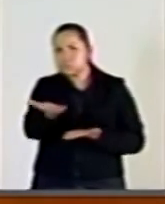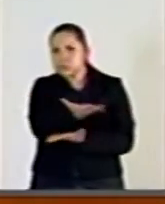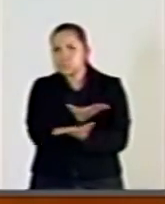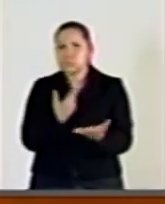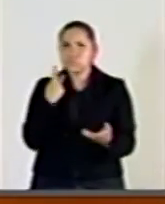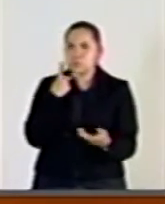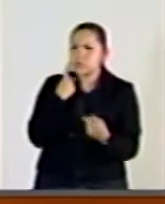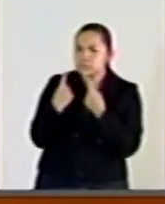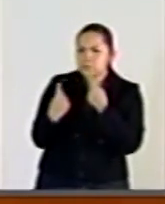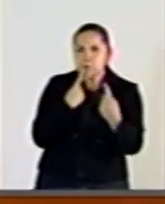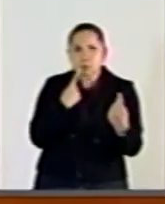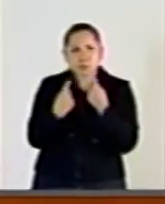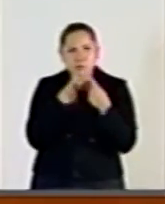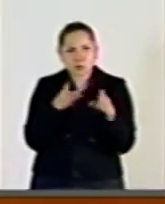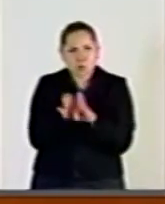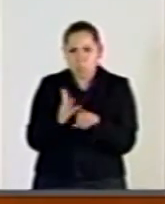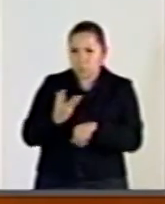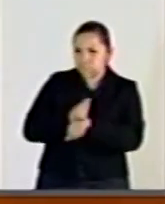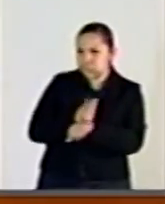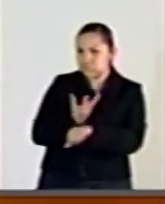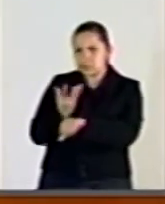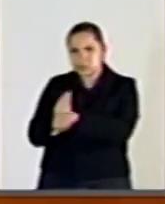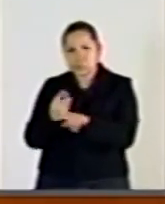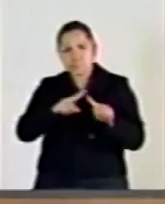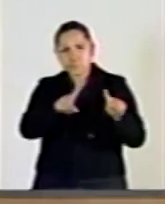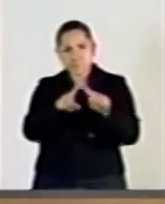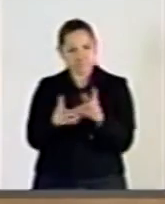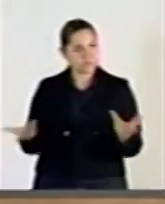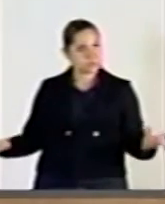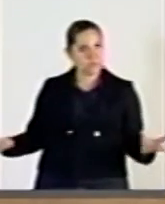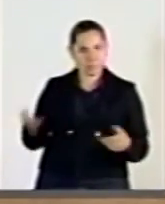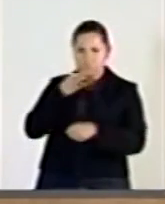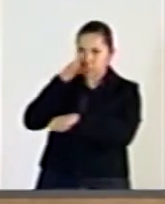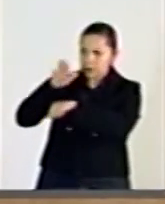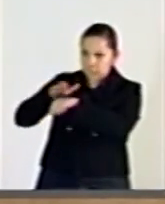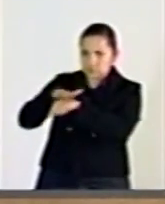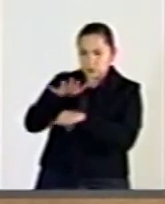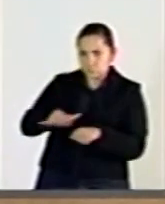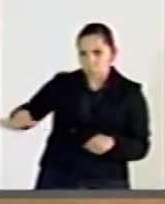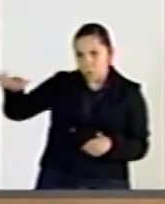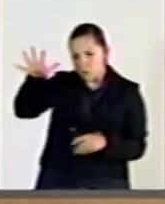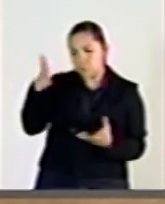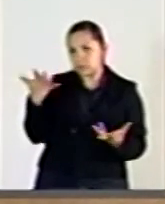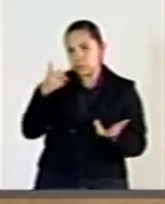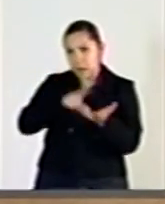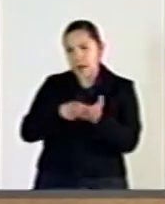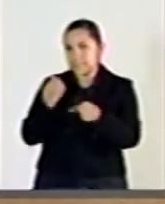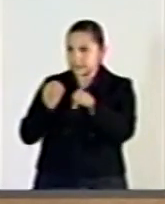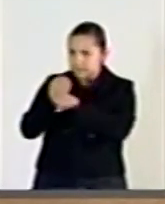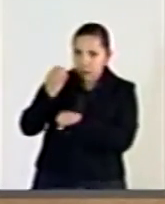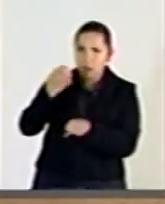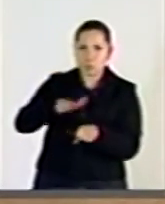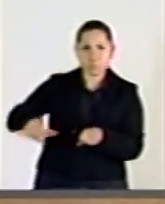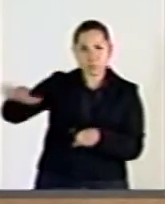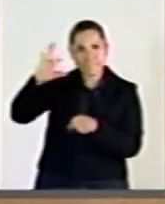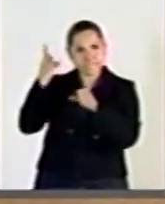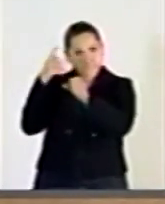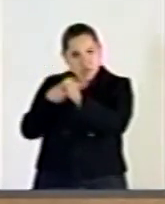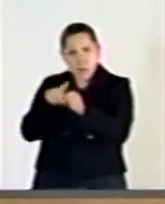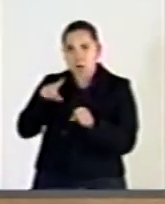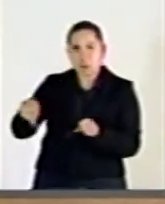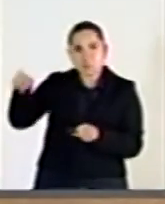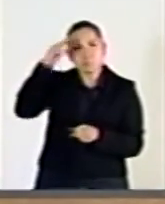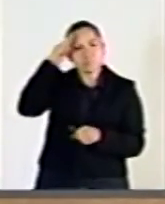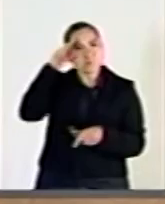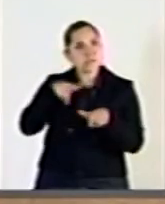llamado a las autoridades federales y estatales a evitar los actos de provocación y a garantizar la aplicación de